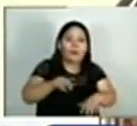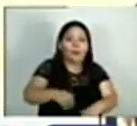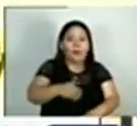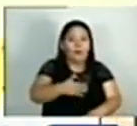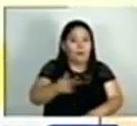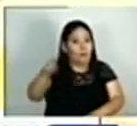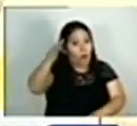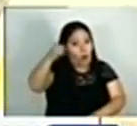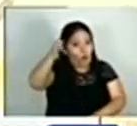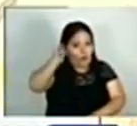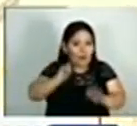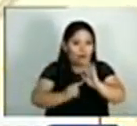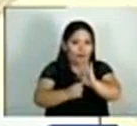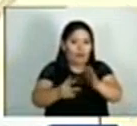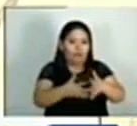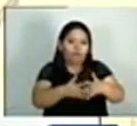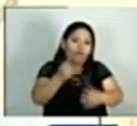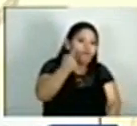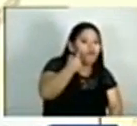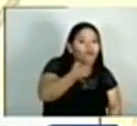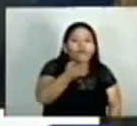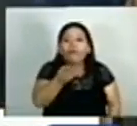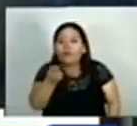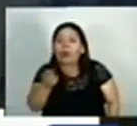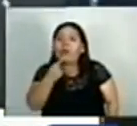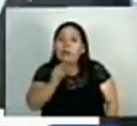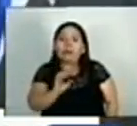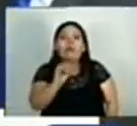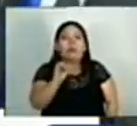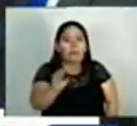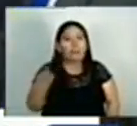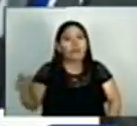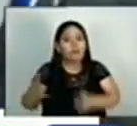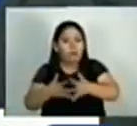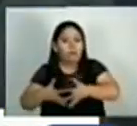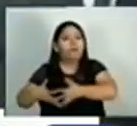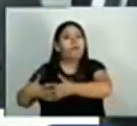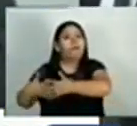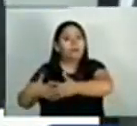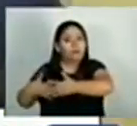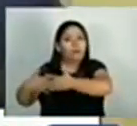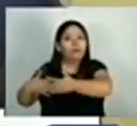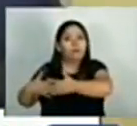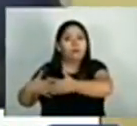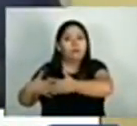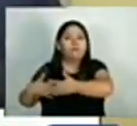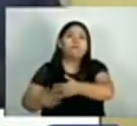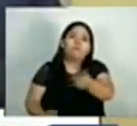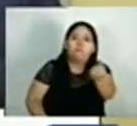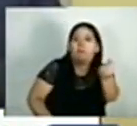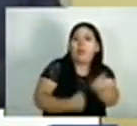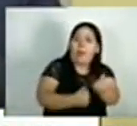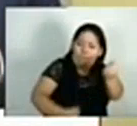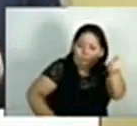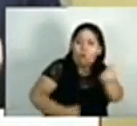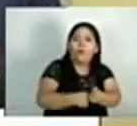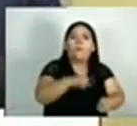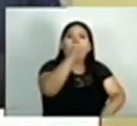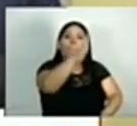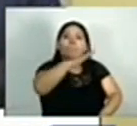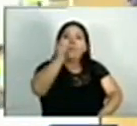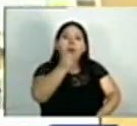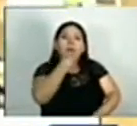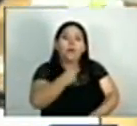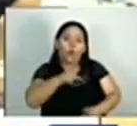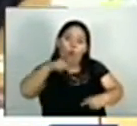Blinken, continuó su visita al país, donde aseguró que la nación norteamericana está con Israel y su gente hoy,